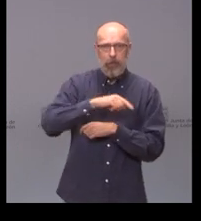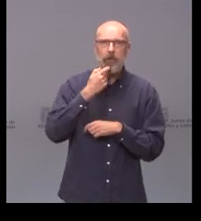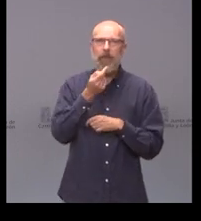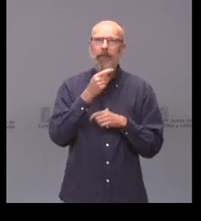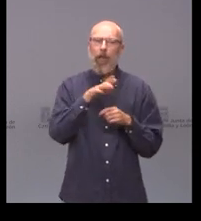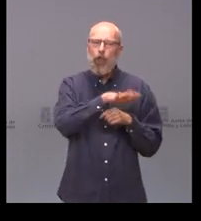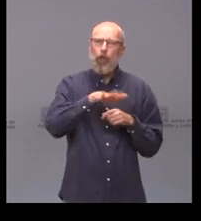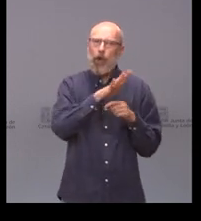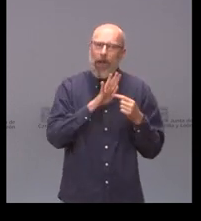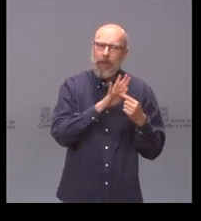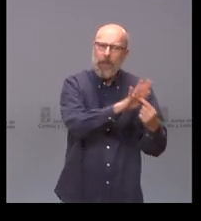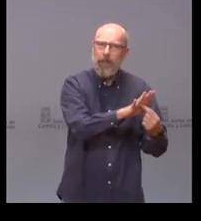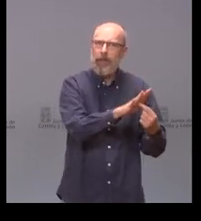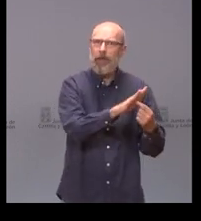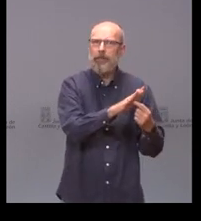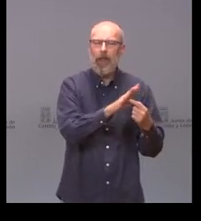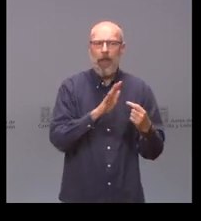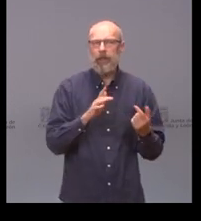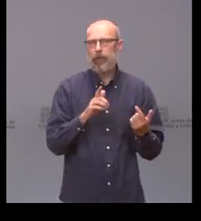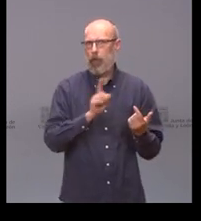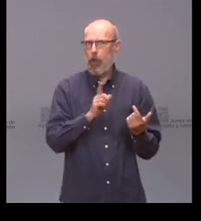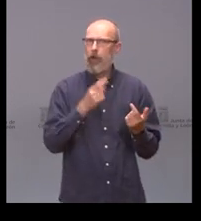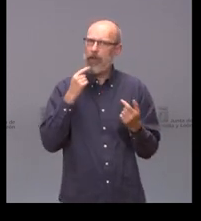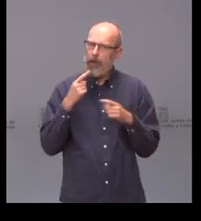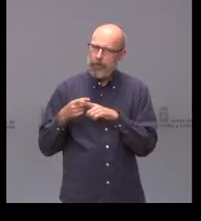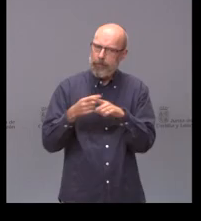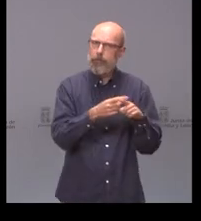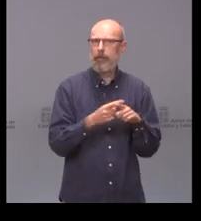desfavorecidas no sé si la Junta va a hacer algo al respecto gracias